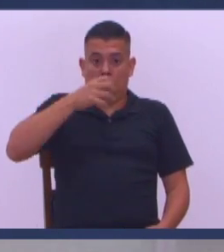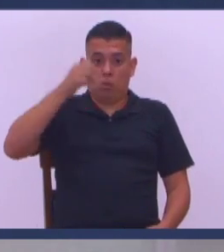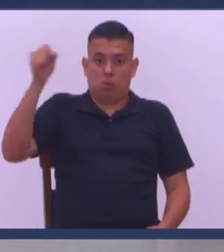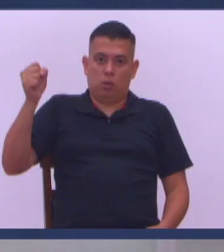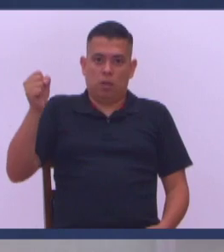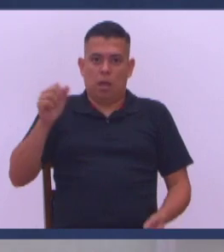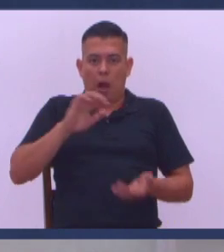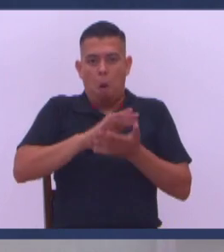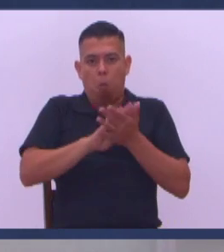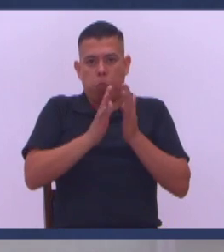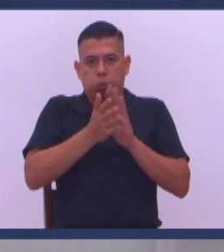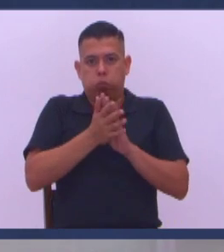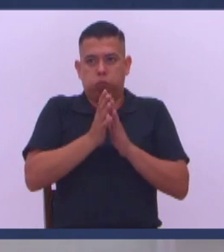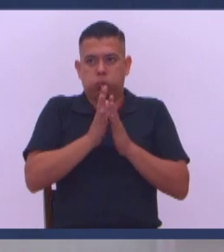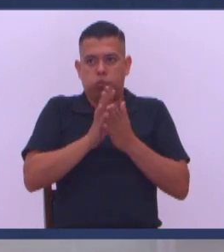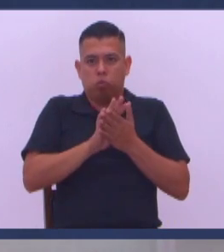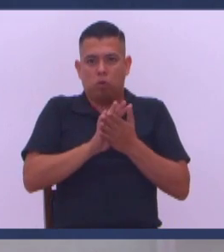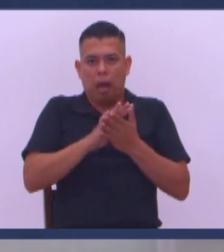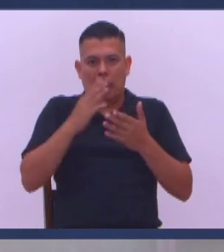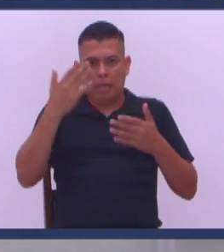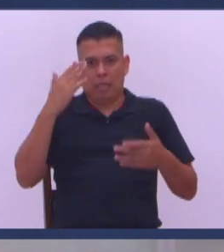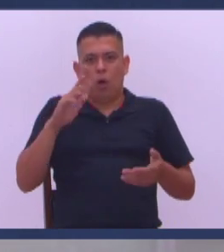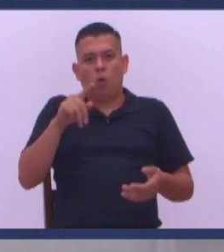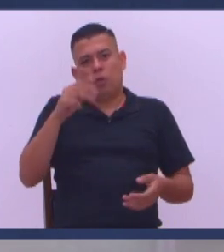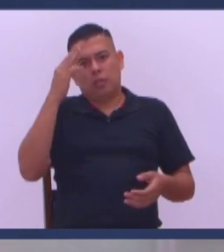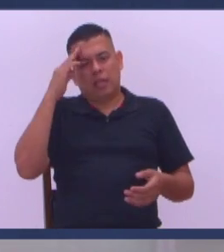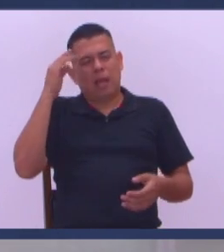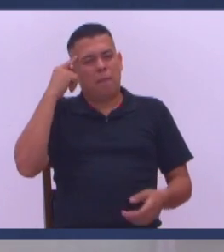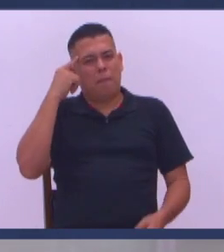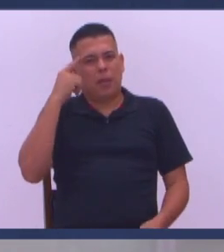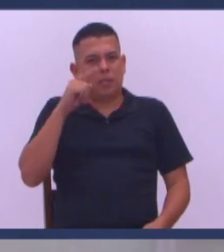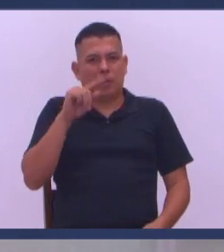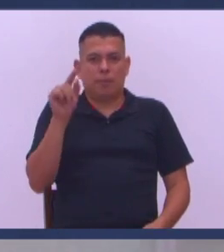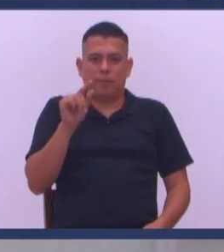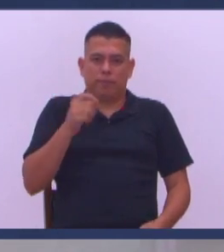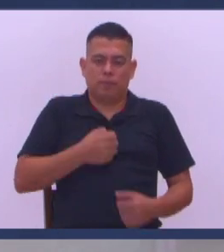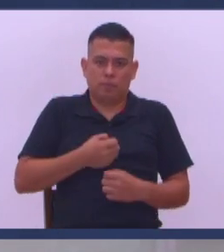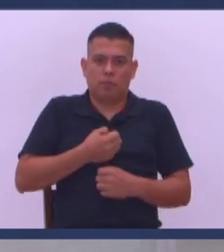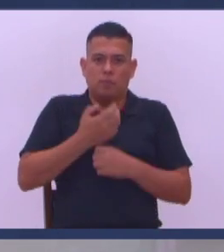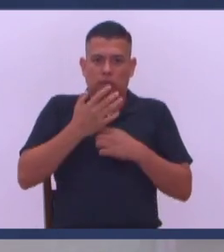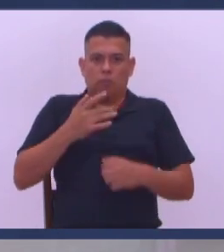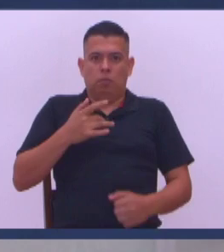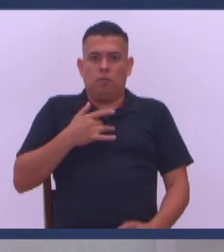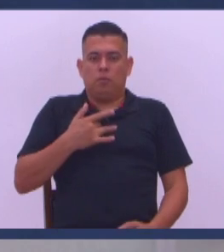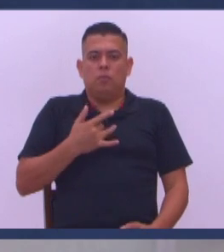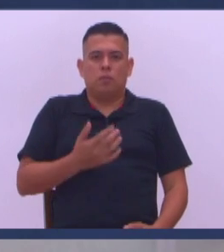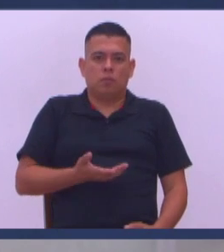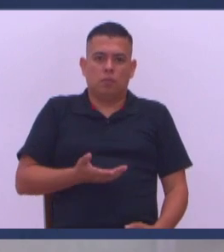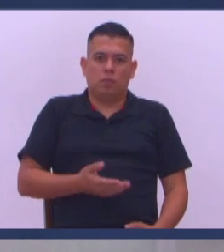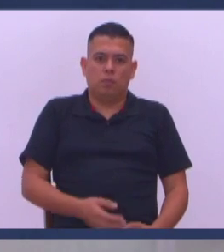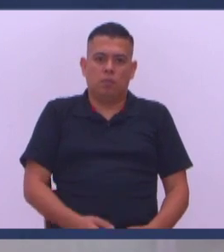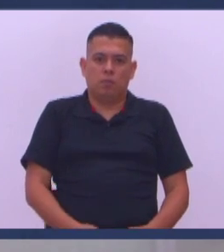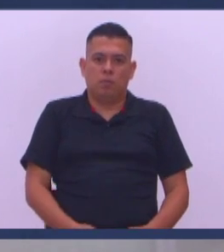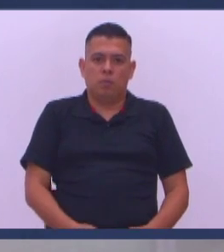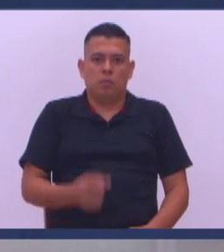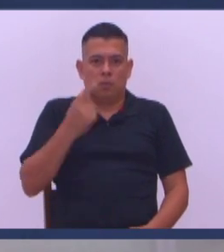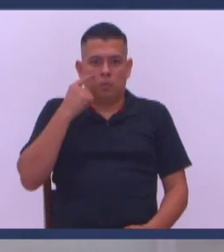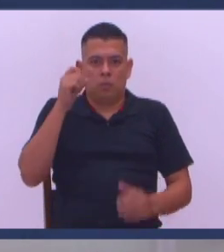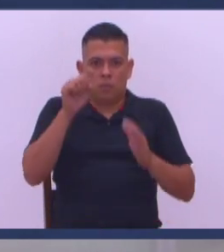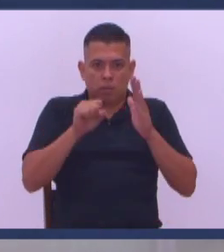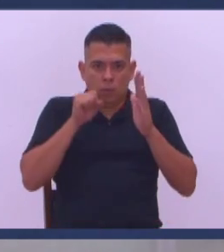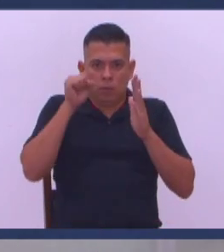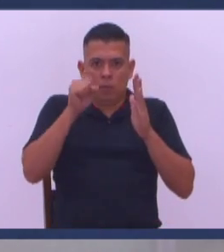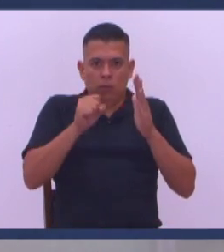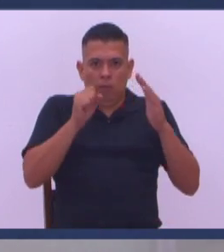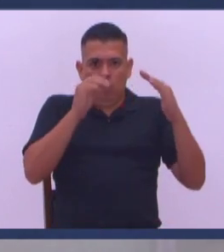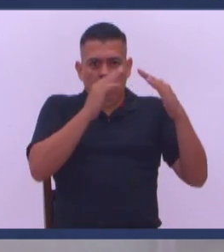Esa tortillita Yo lo veo No se como usted Lo analiza Permítame solo Expresar lo que yo siento Veo los videos De